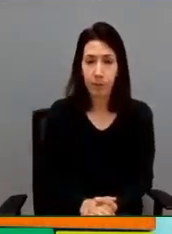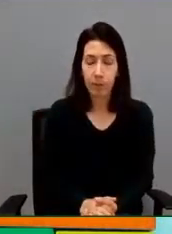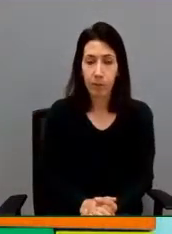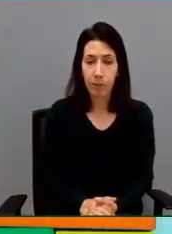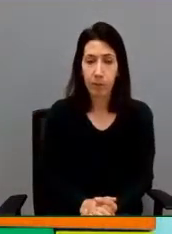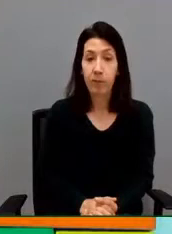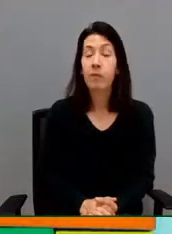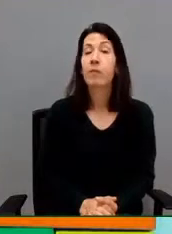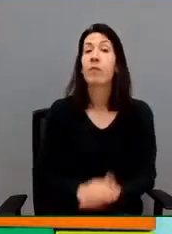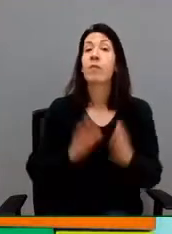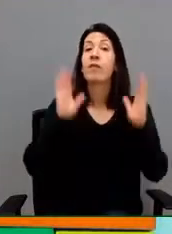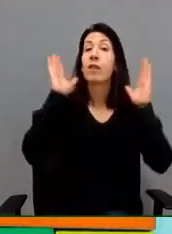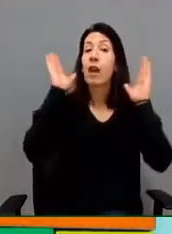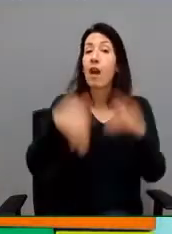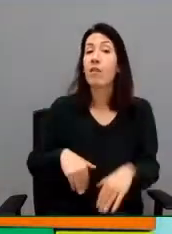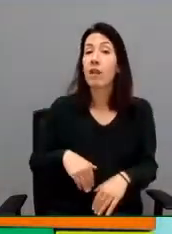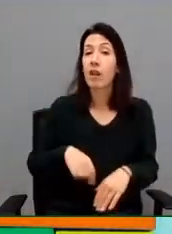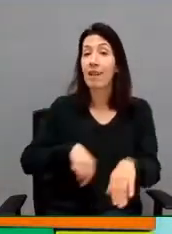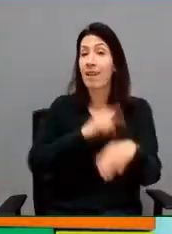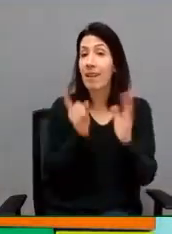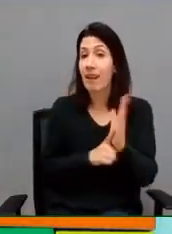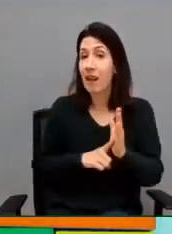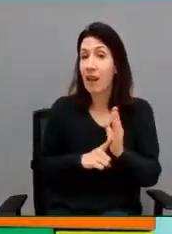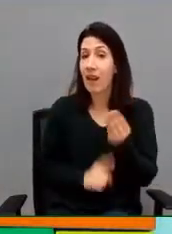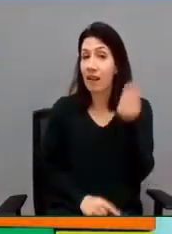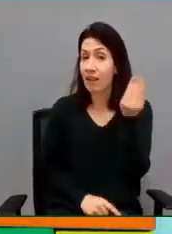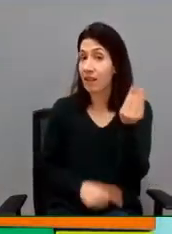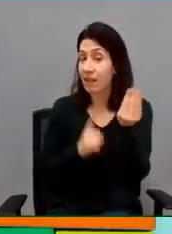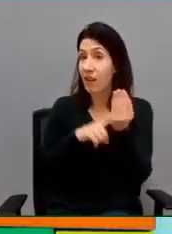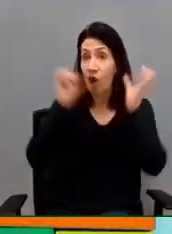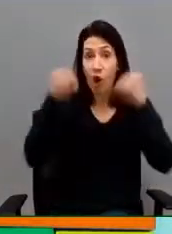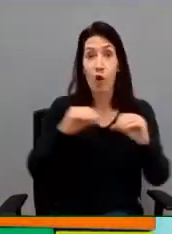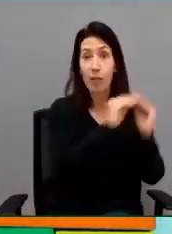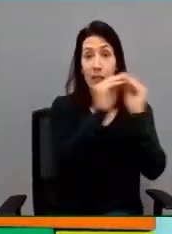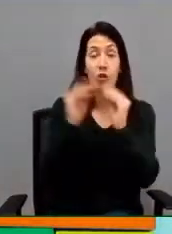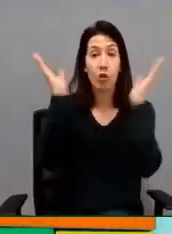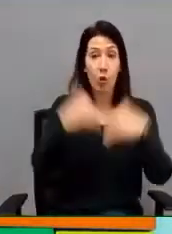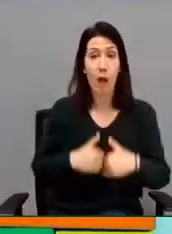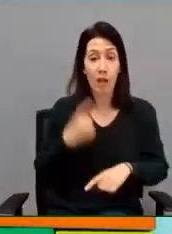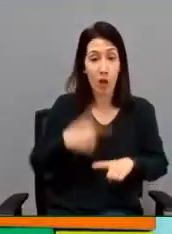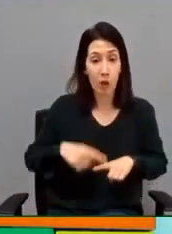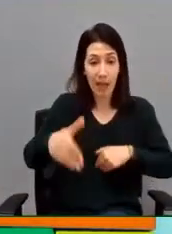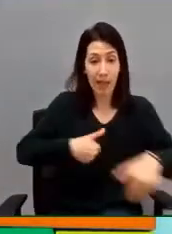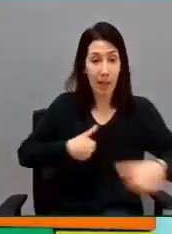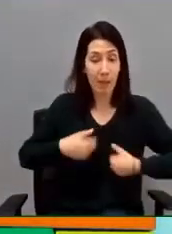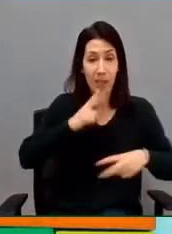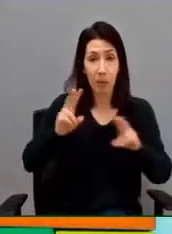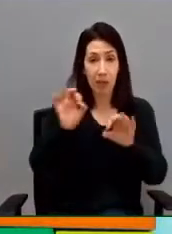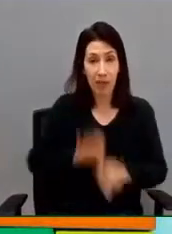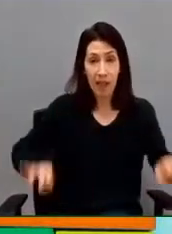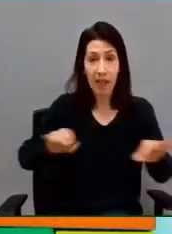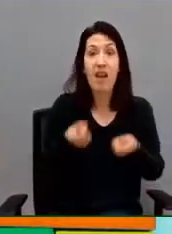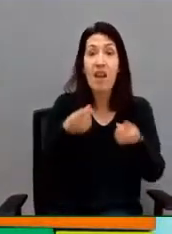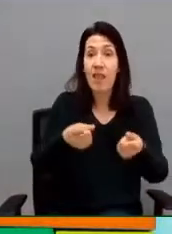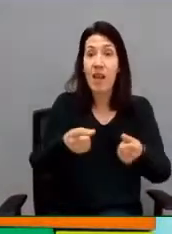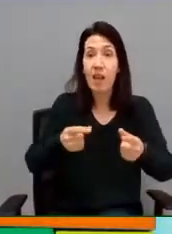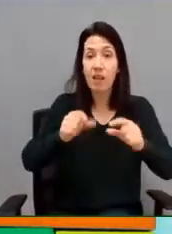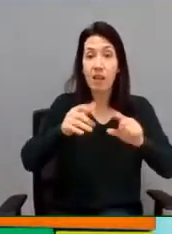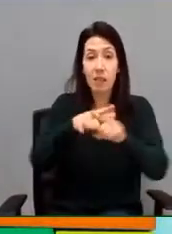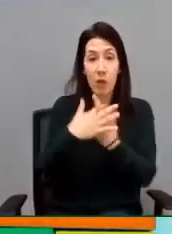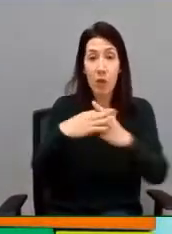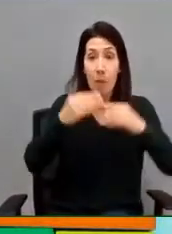Al final, tenemos una ley educativa sin consenso, que no responde a necesidades ni demandas, ni infelice un marco de respuesta mejor para el alumnado con...